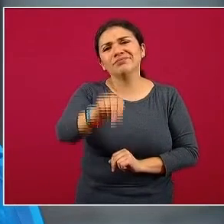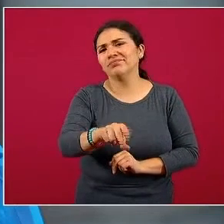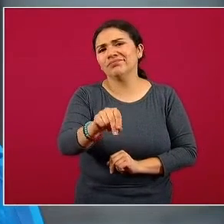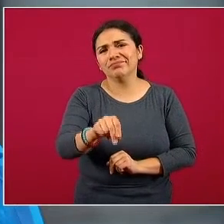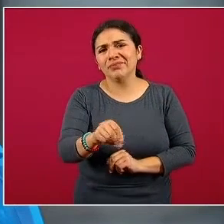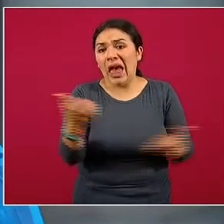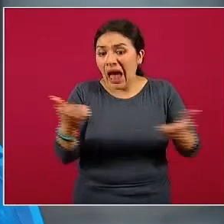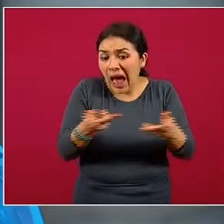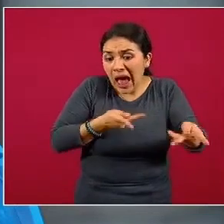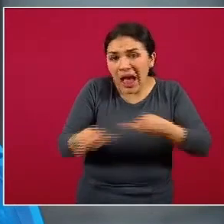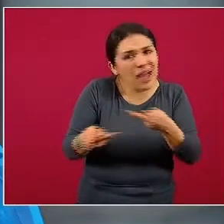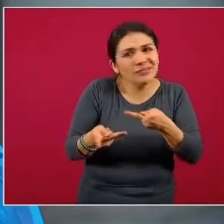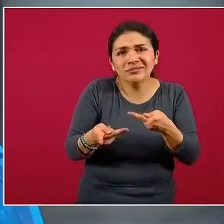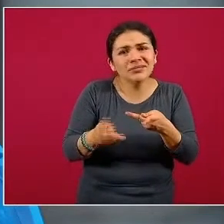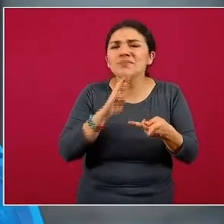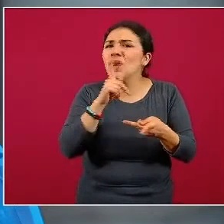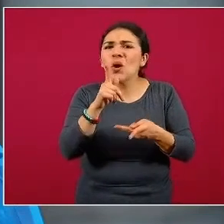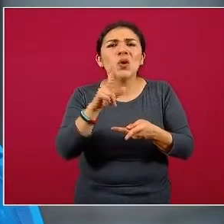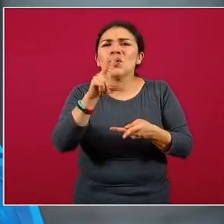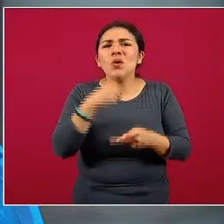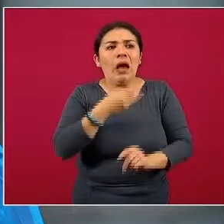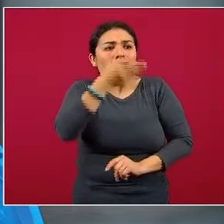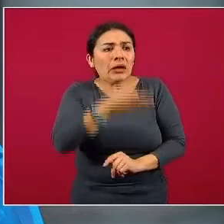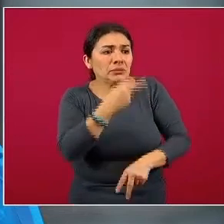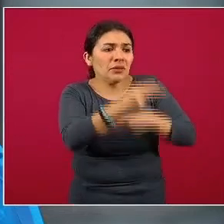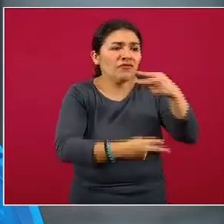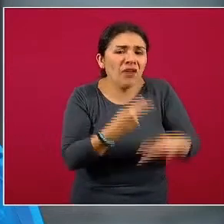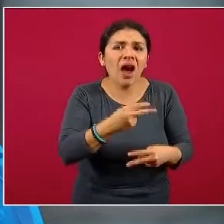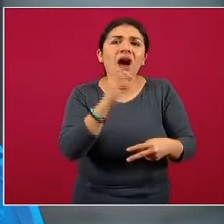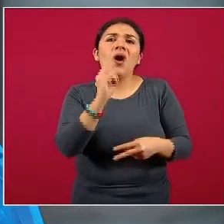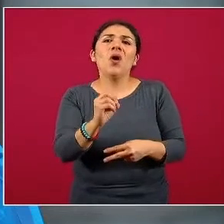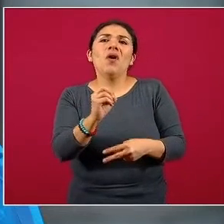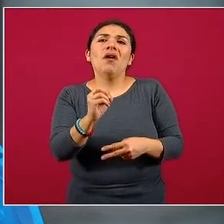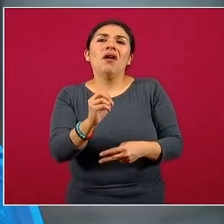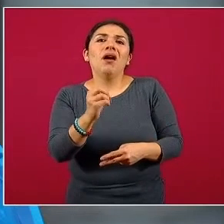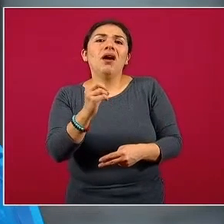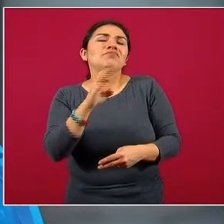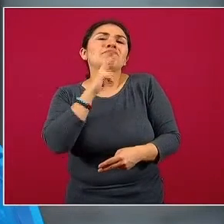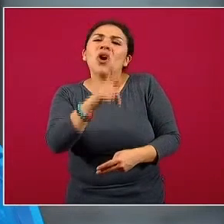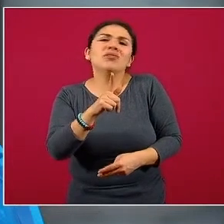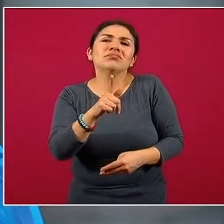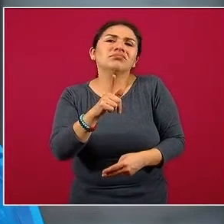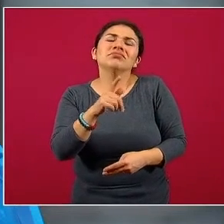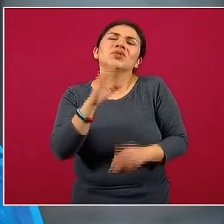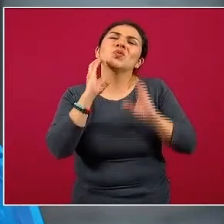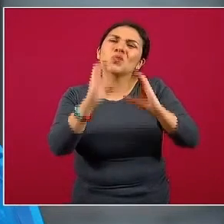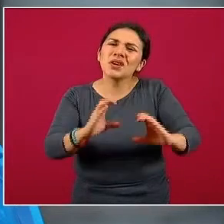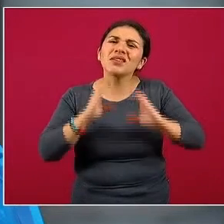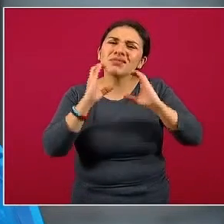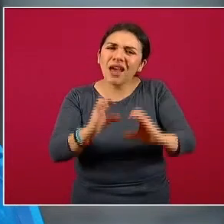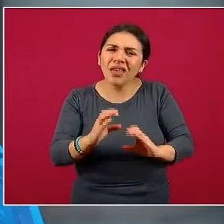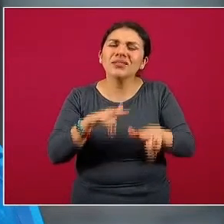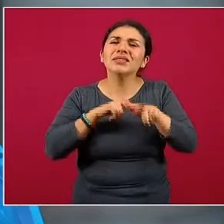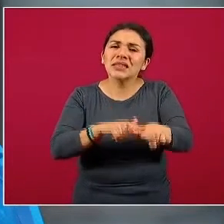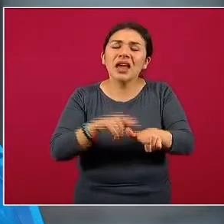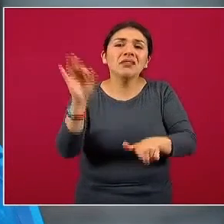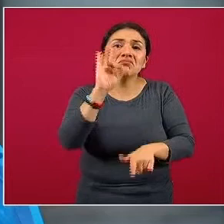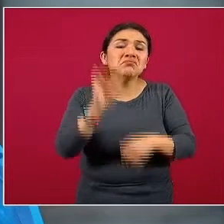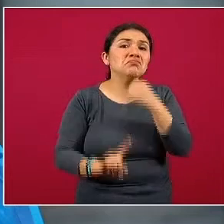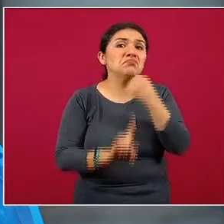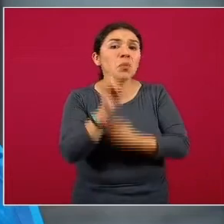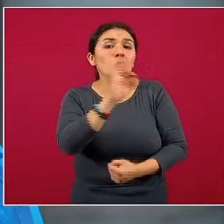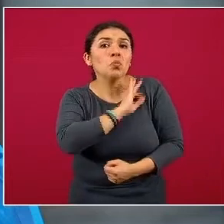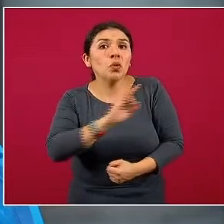sólo no organizarlas, sino abstenerse, no aceptar invitaciones y llamar a la prudencia a alguien que pudiera